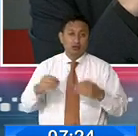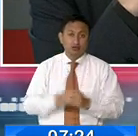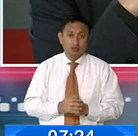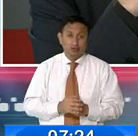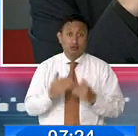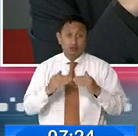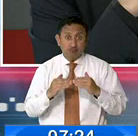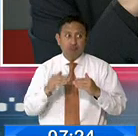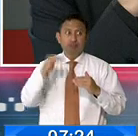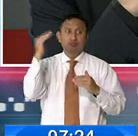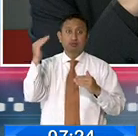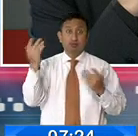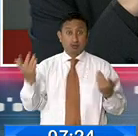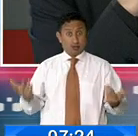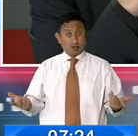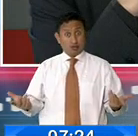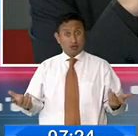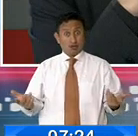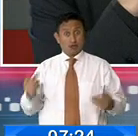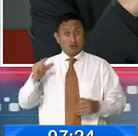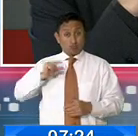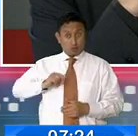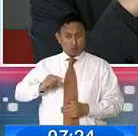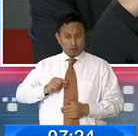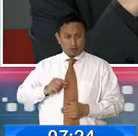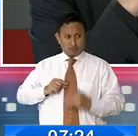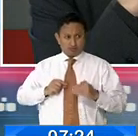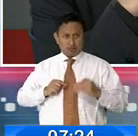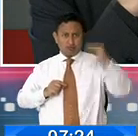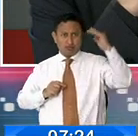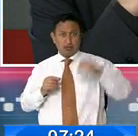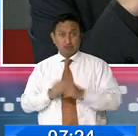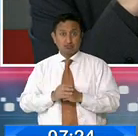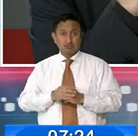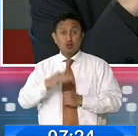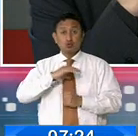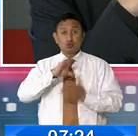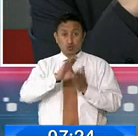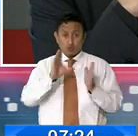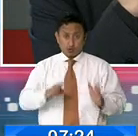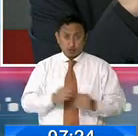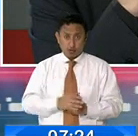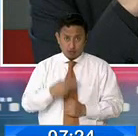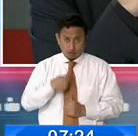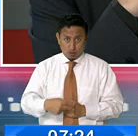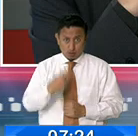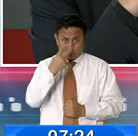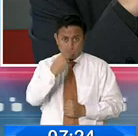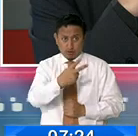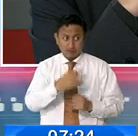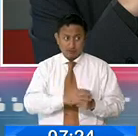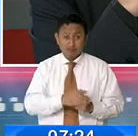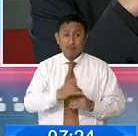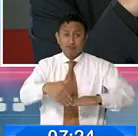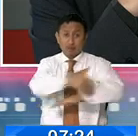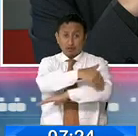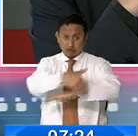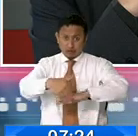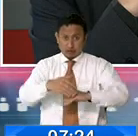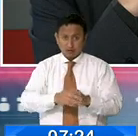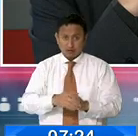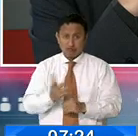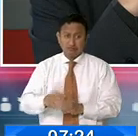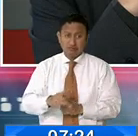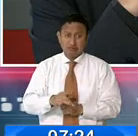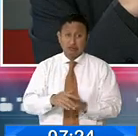supera el salario mínimo vital. Muchas veces, como ciudadanos, como ciudadanas, nos vemos en las calles un